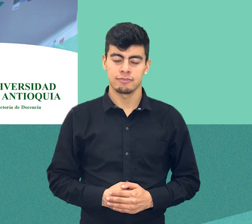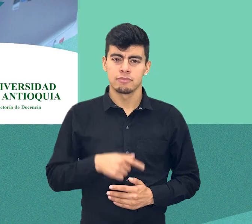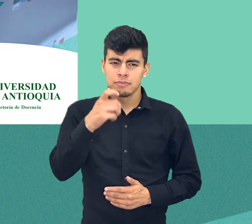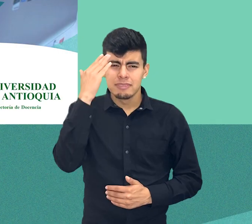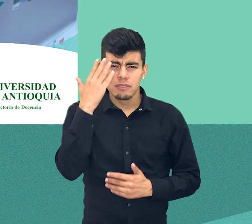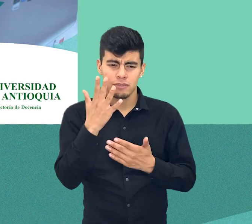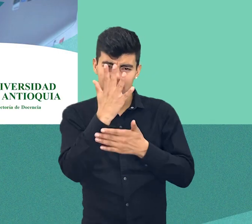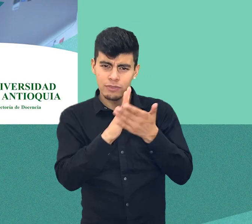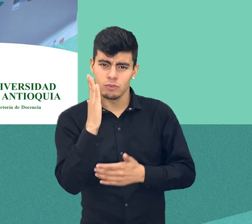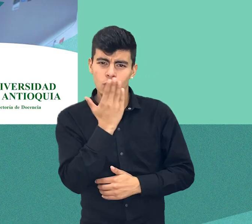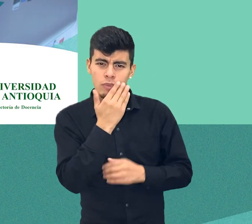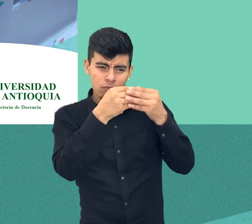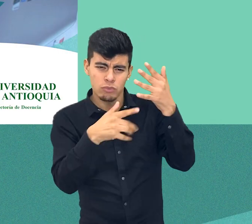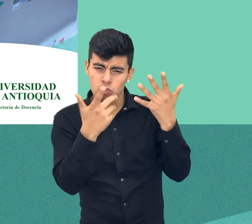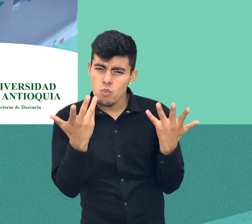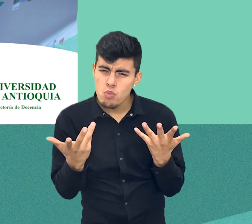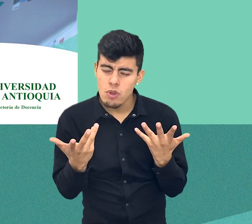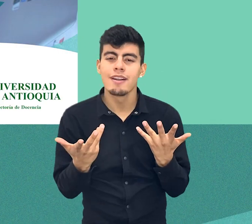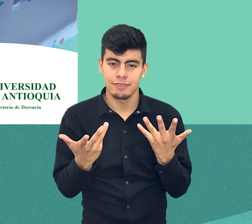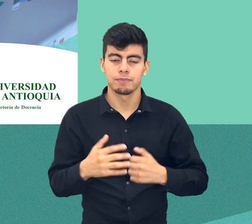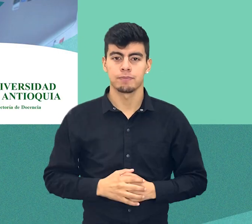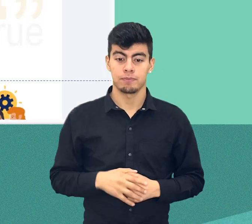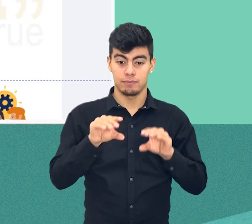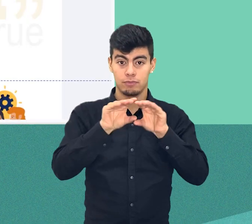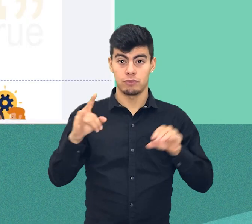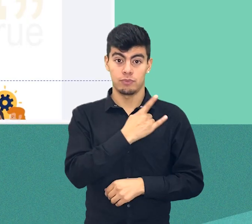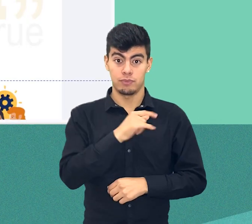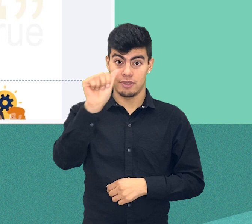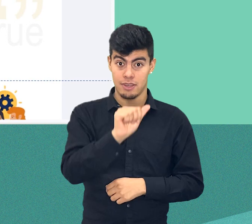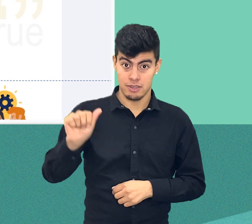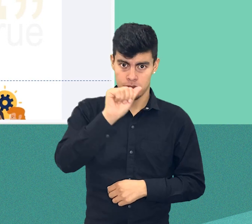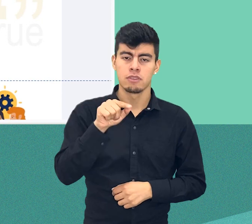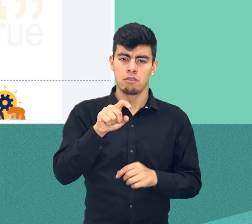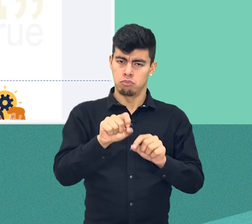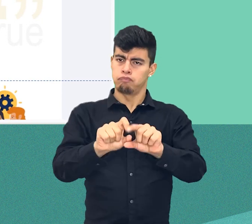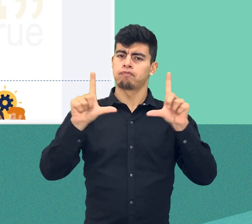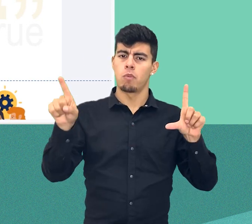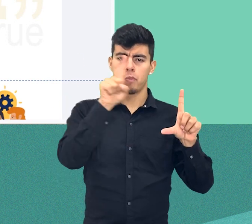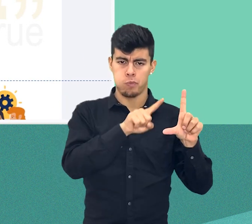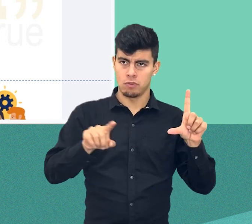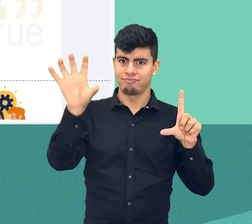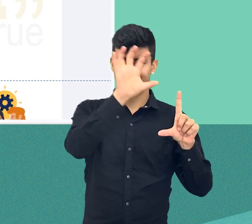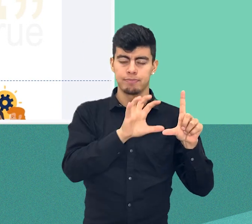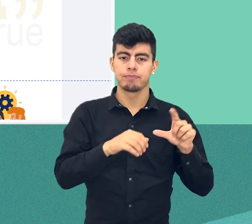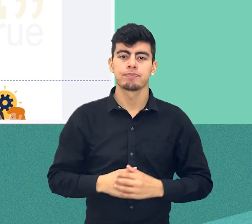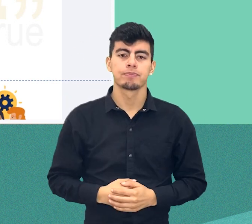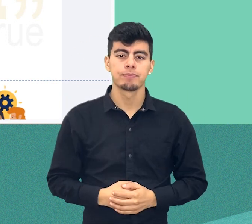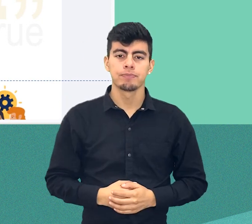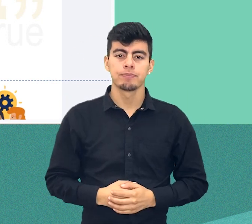¿Cómo conocer las calificaciones de las actividades? Para conocer las notas en la plataforma educativa